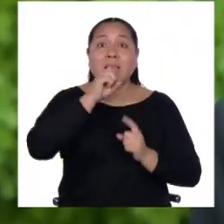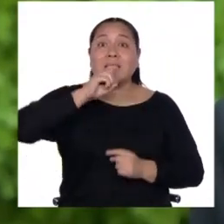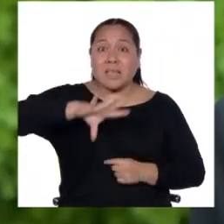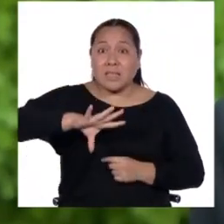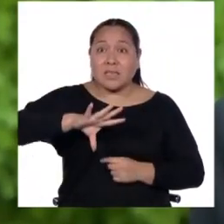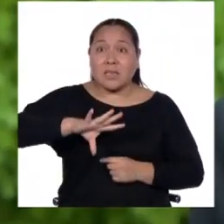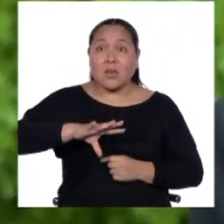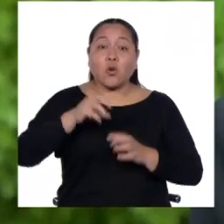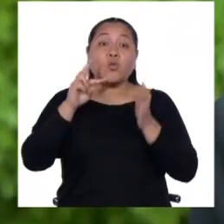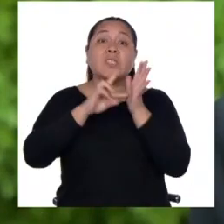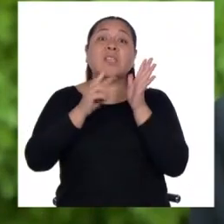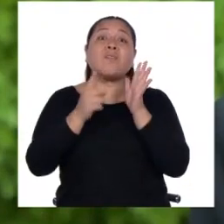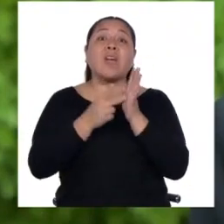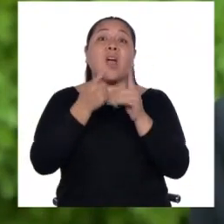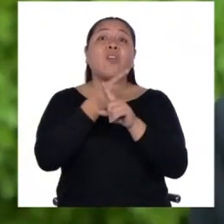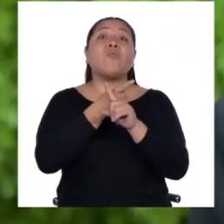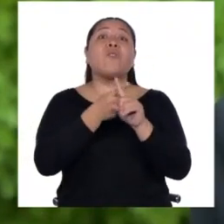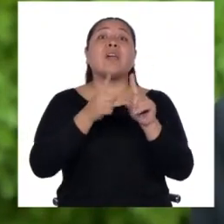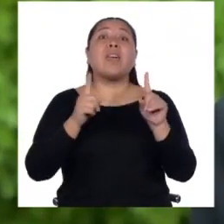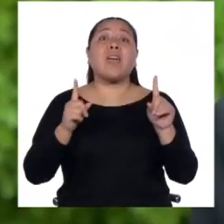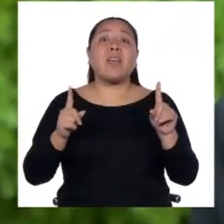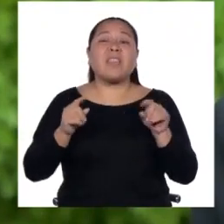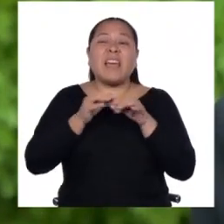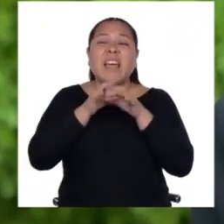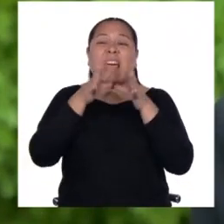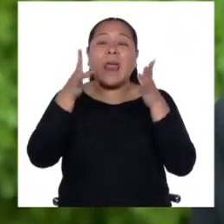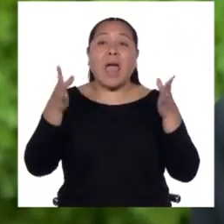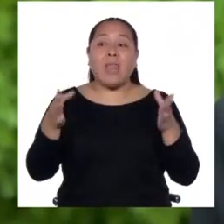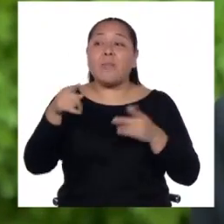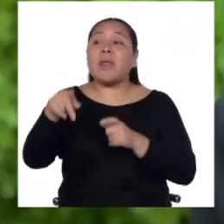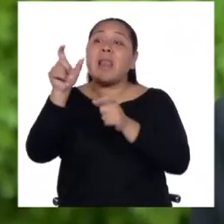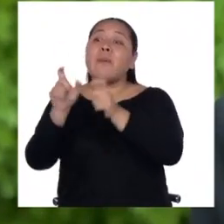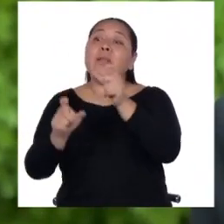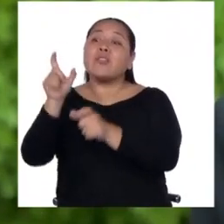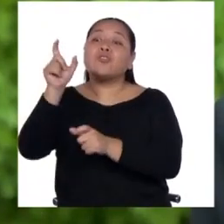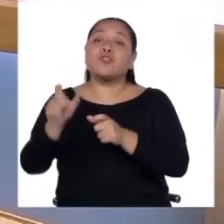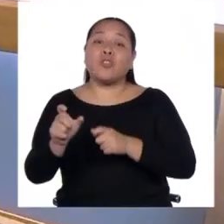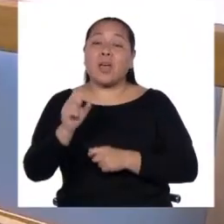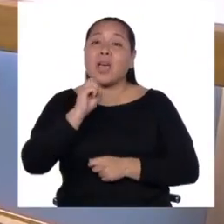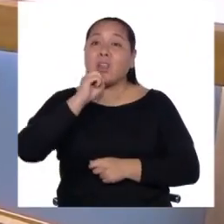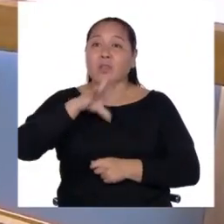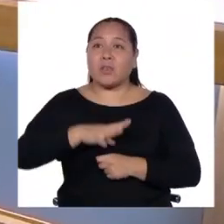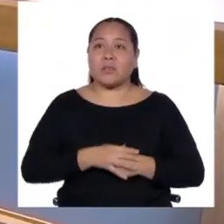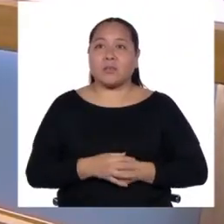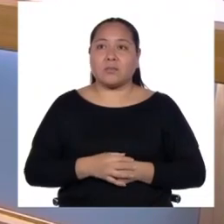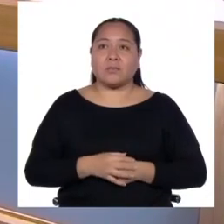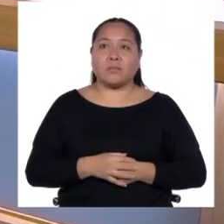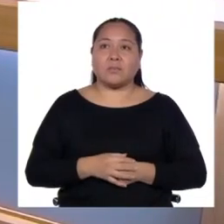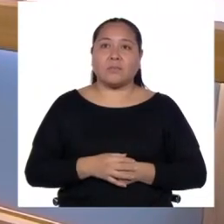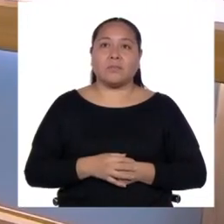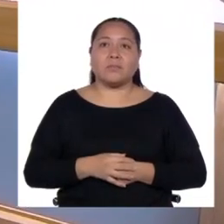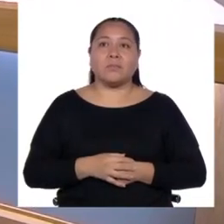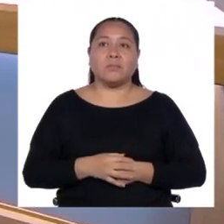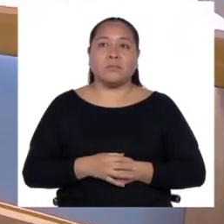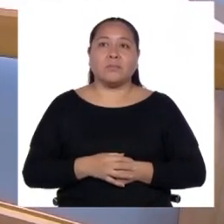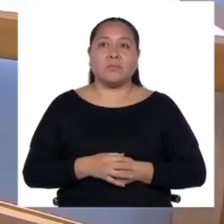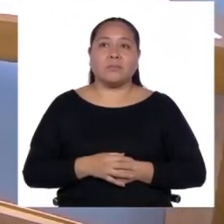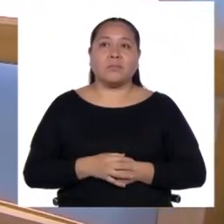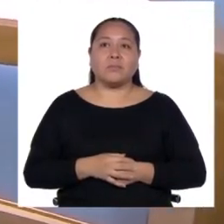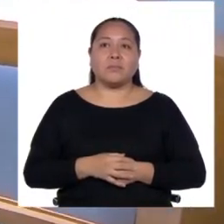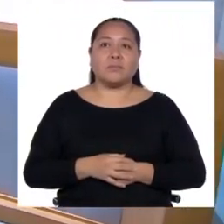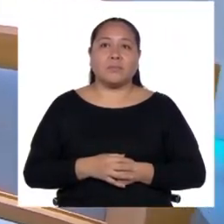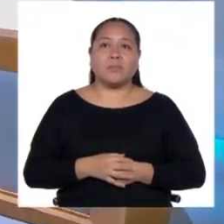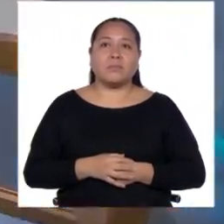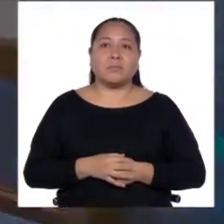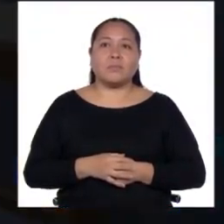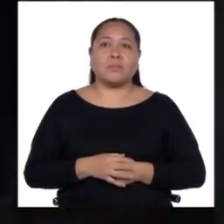significado amplio para la persona que lo está diciendo. ¿Y chapas hay paruchuanda? ¿Y chapas? ¿Pajarín cama?